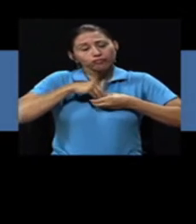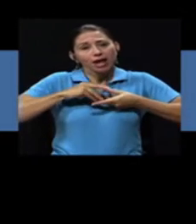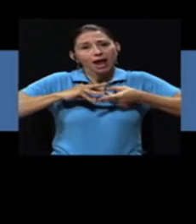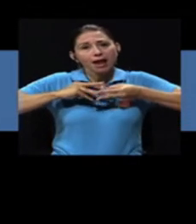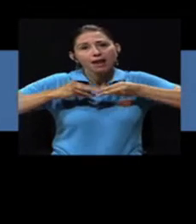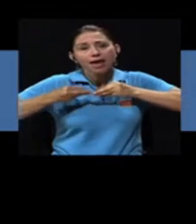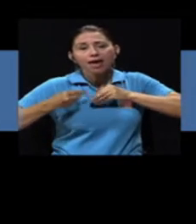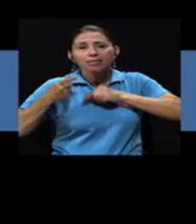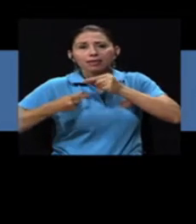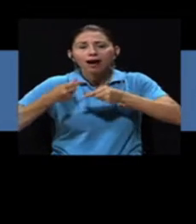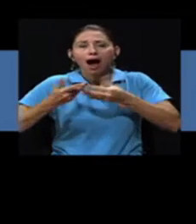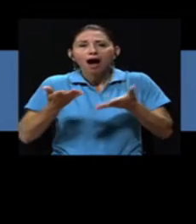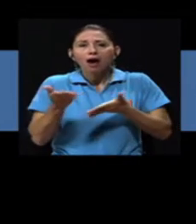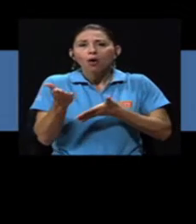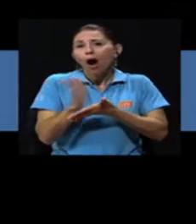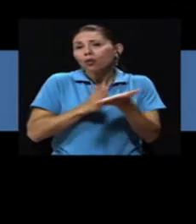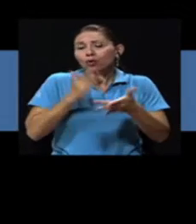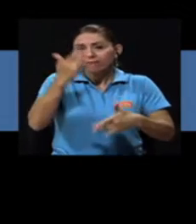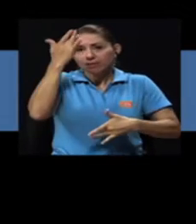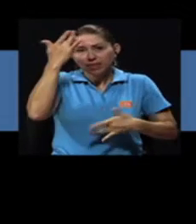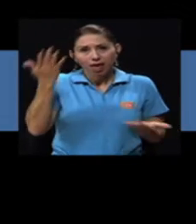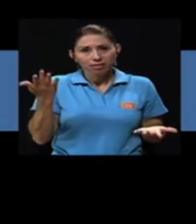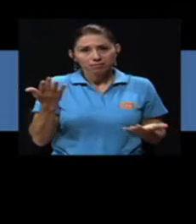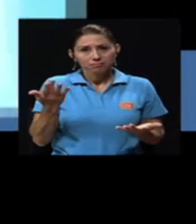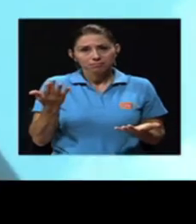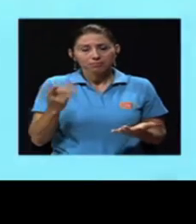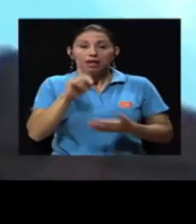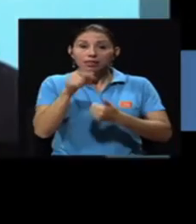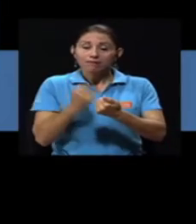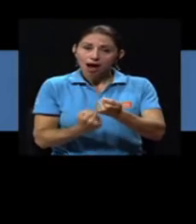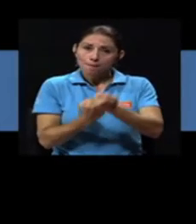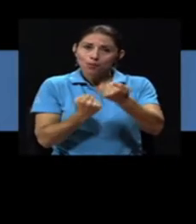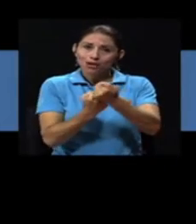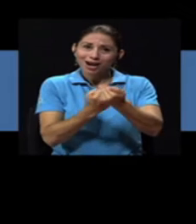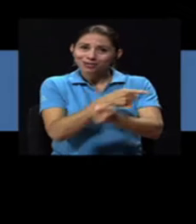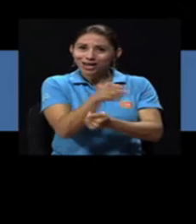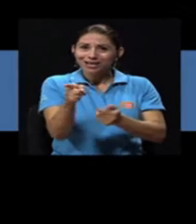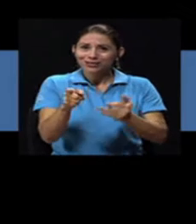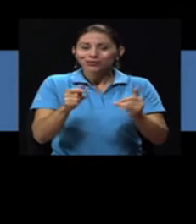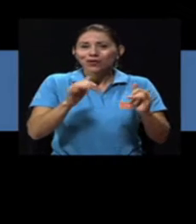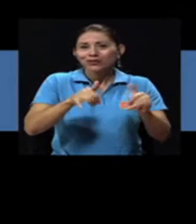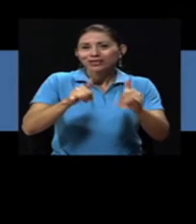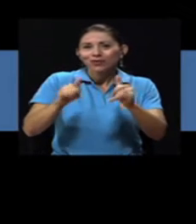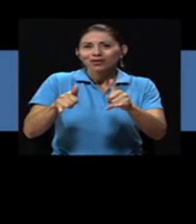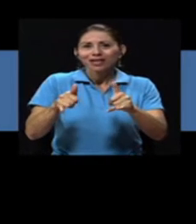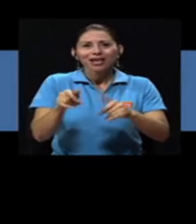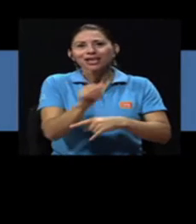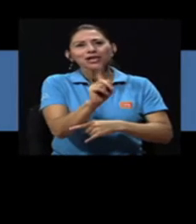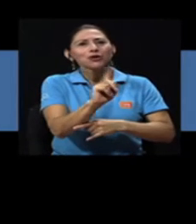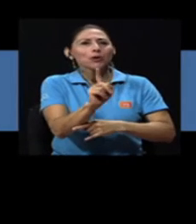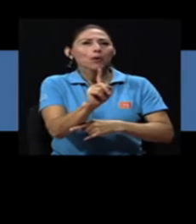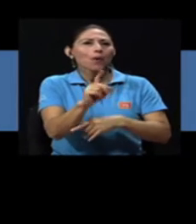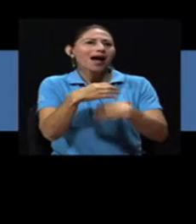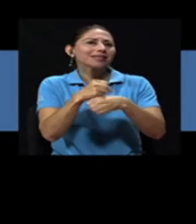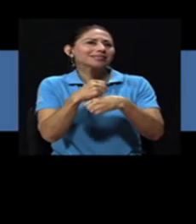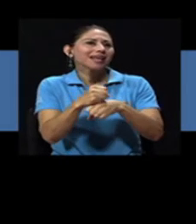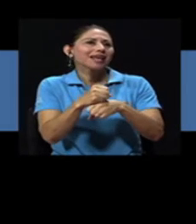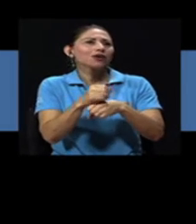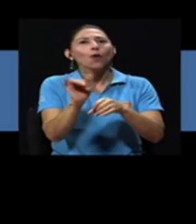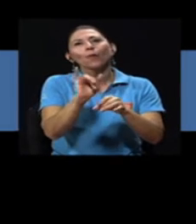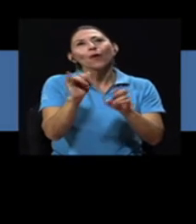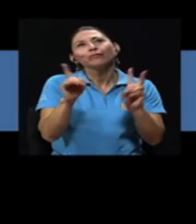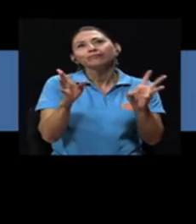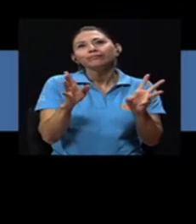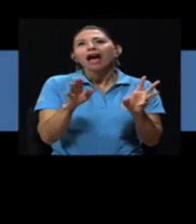genética o porque tienen alguna enfermedad. Apoyarlos cuando están jugando y no hacer la playa esa de que